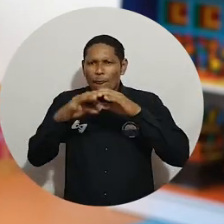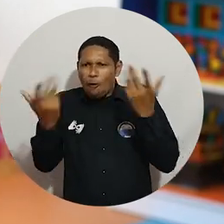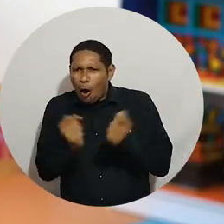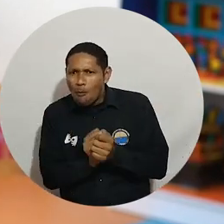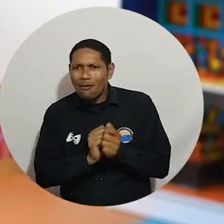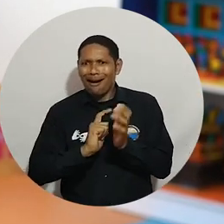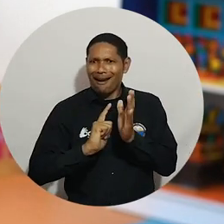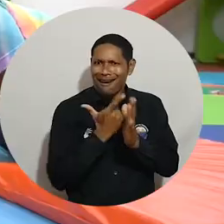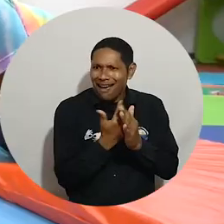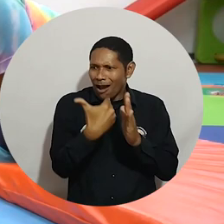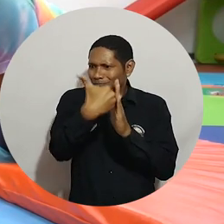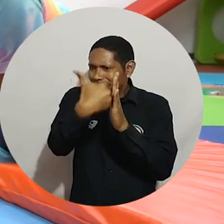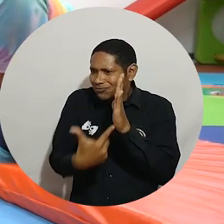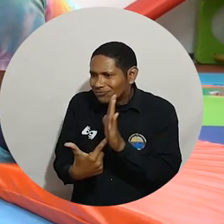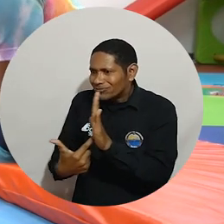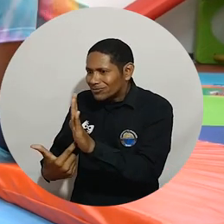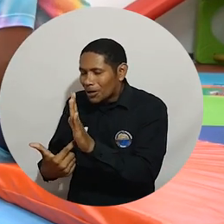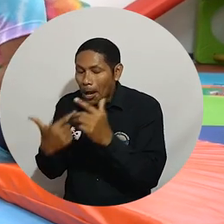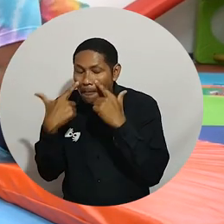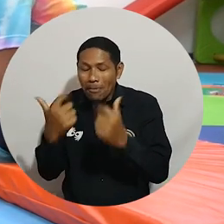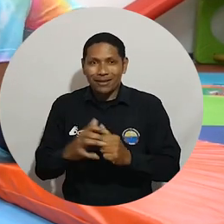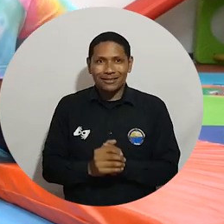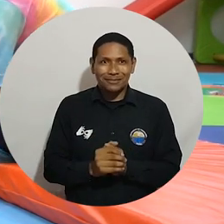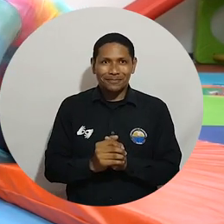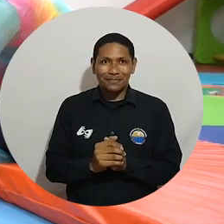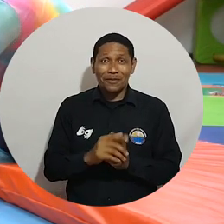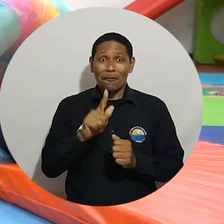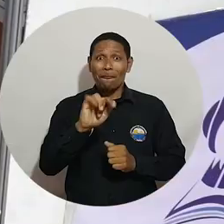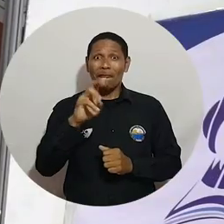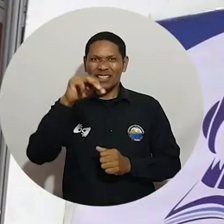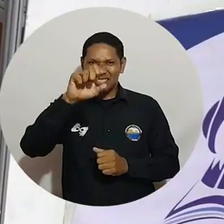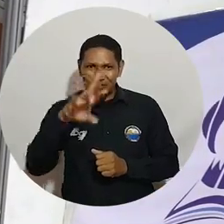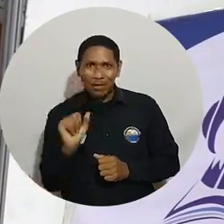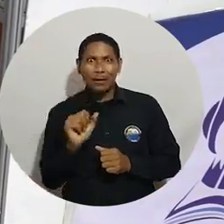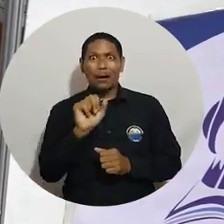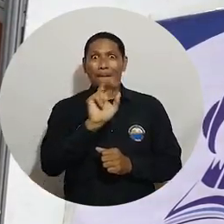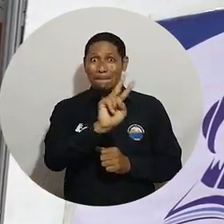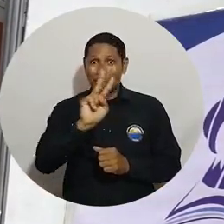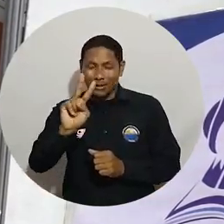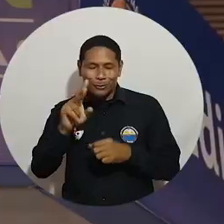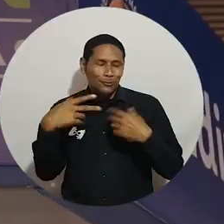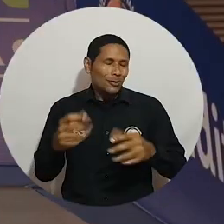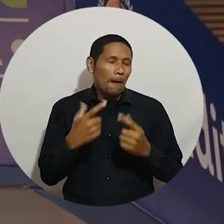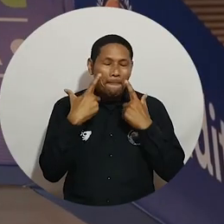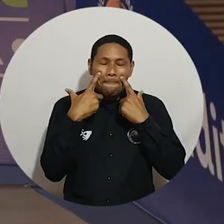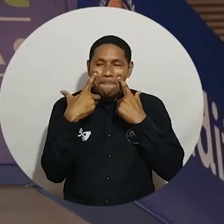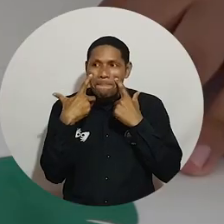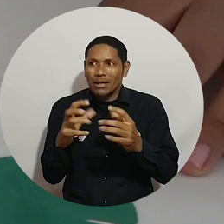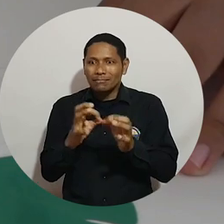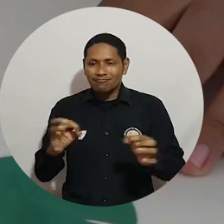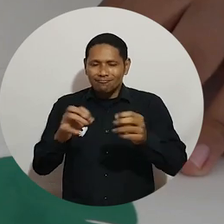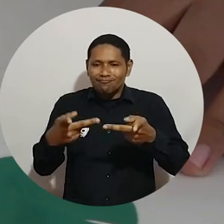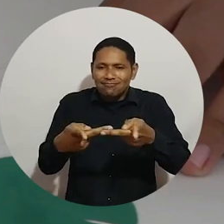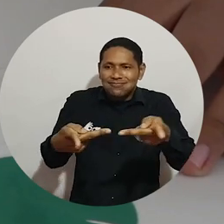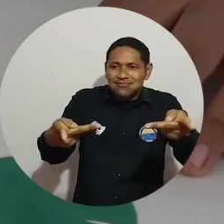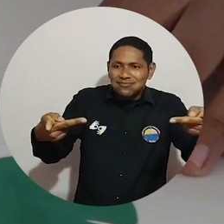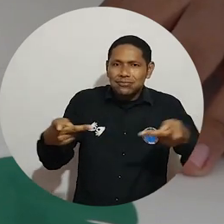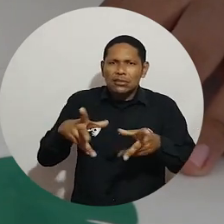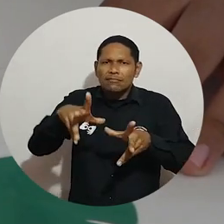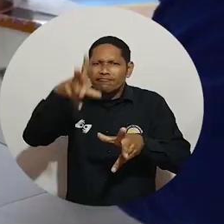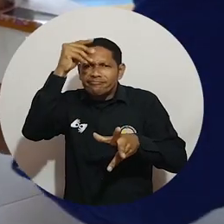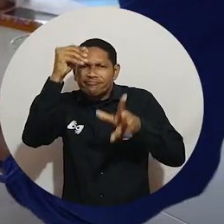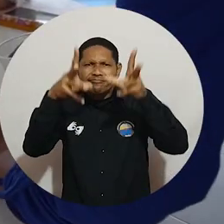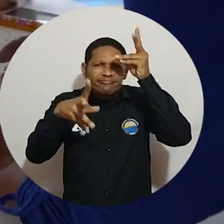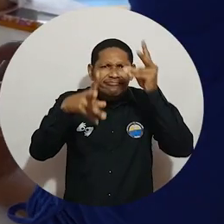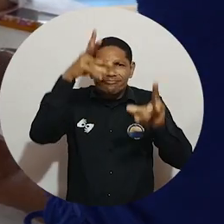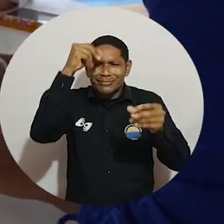encontrar con ellos el camino de los textos es siempre maravilloso. La Filsmar 2022 vive la lectura, el arte y la cultura. También